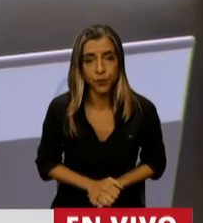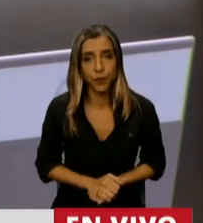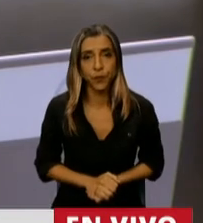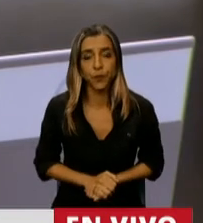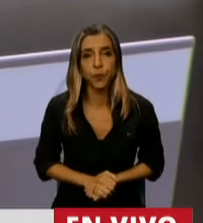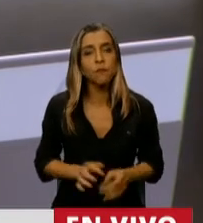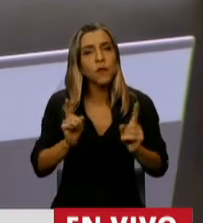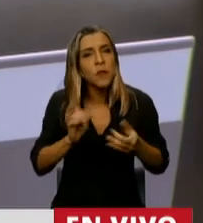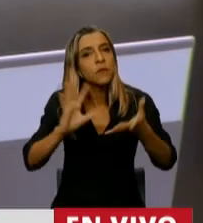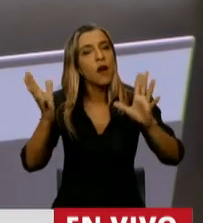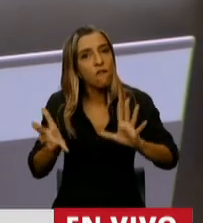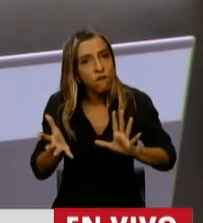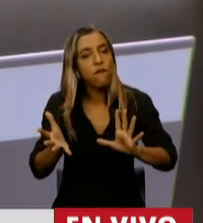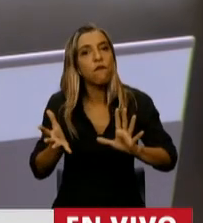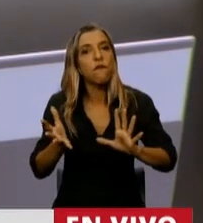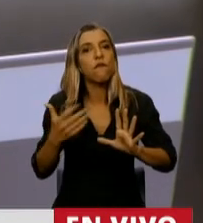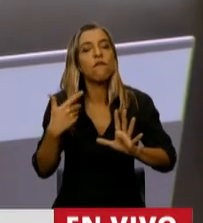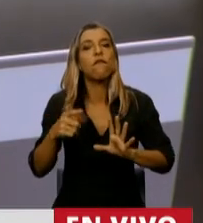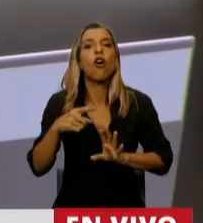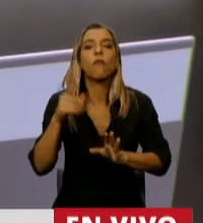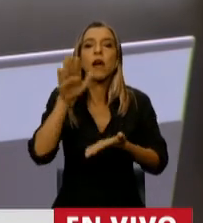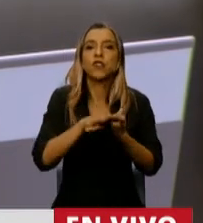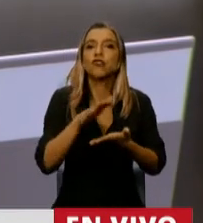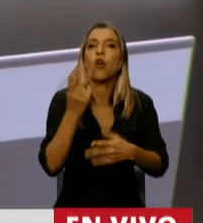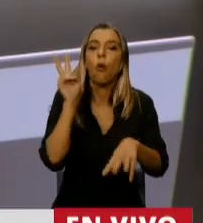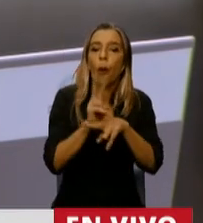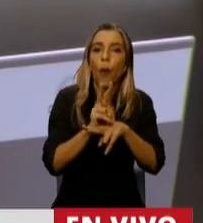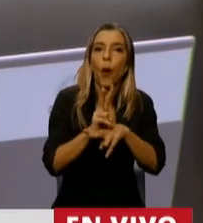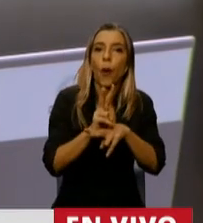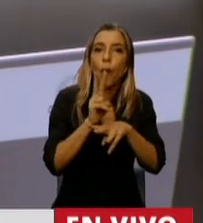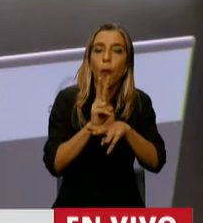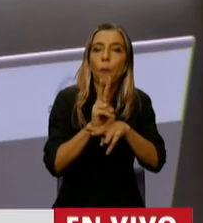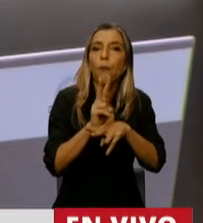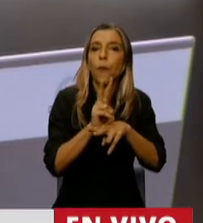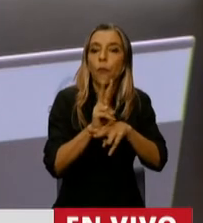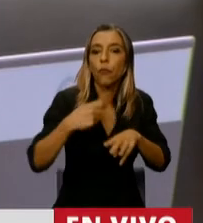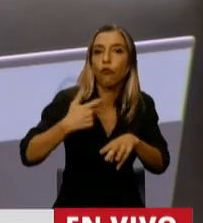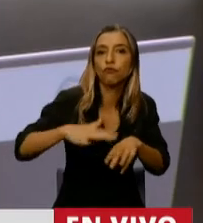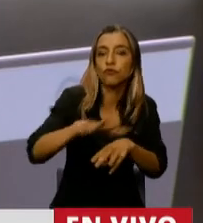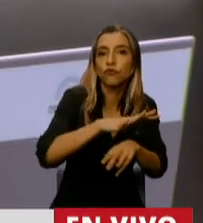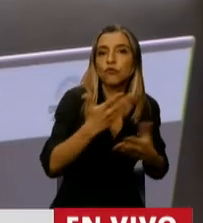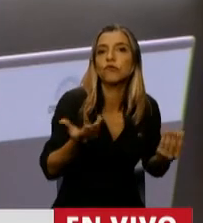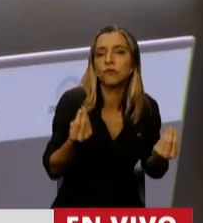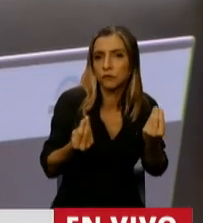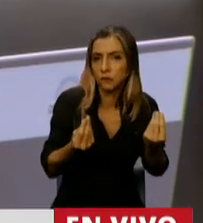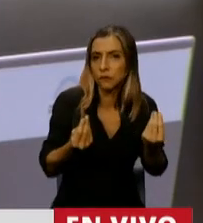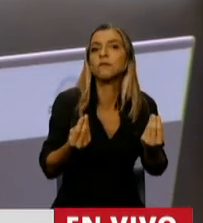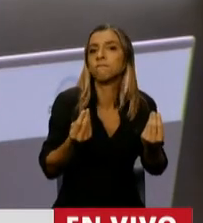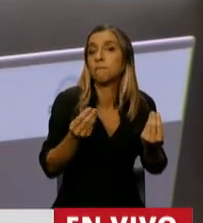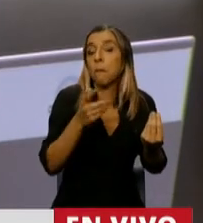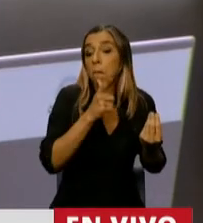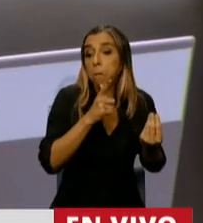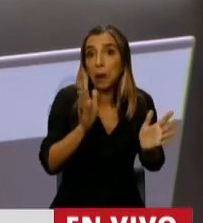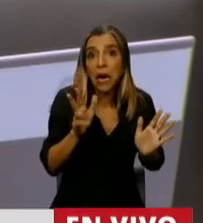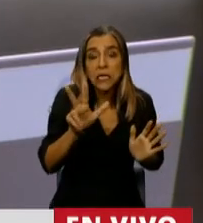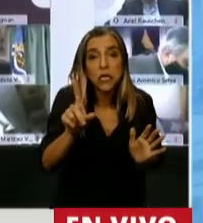Del mismo modo con los esquemas de protección social, parece que el 31 de diciembre terminara la pandemia